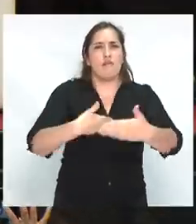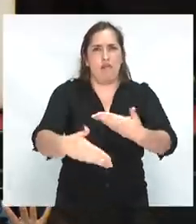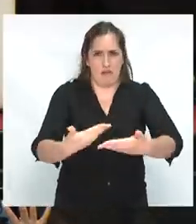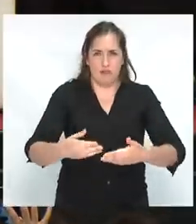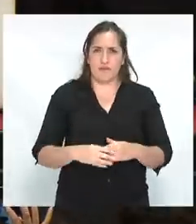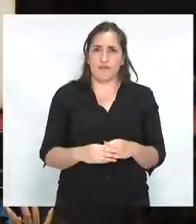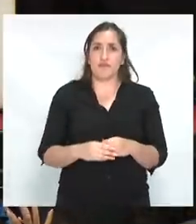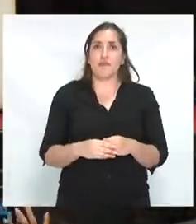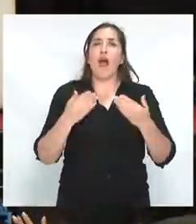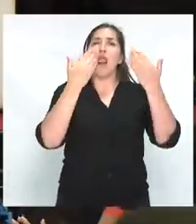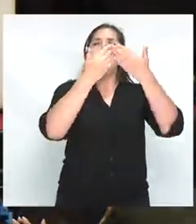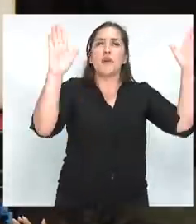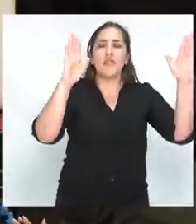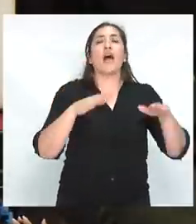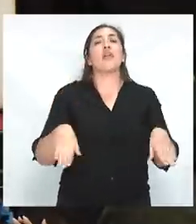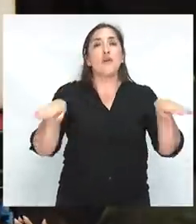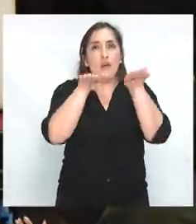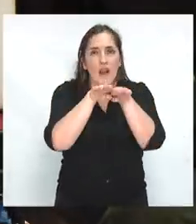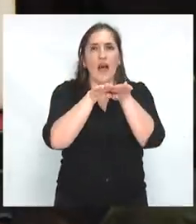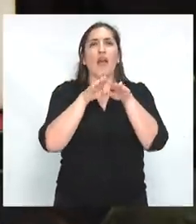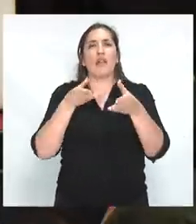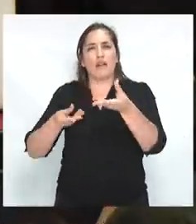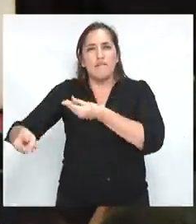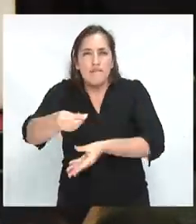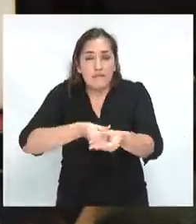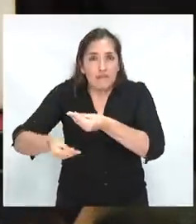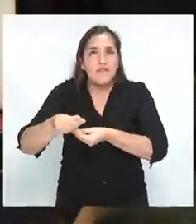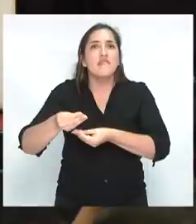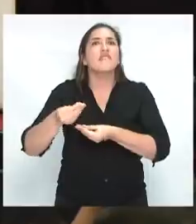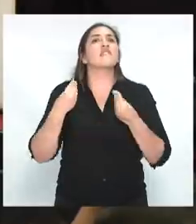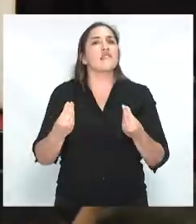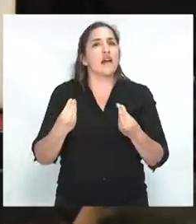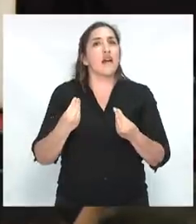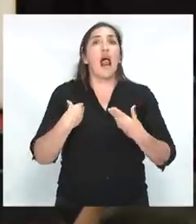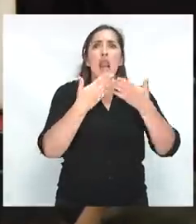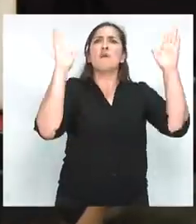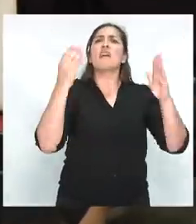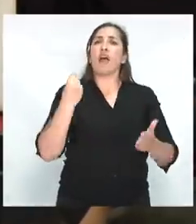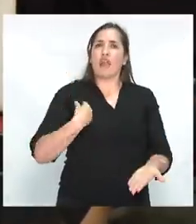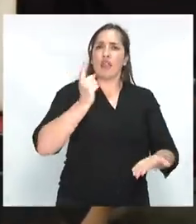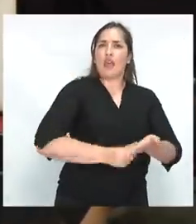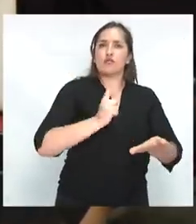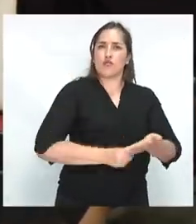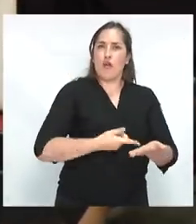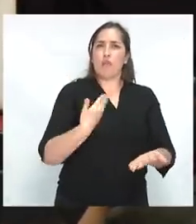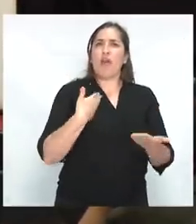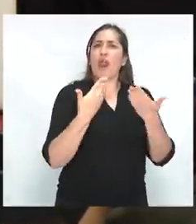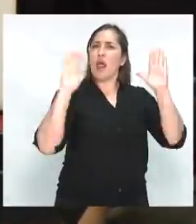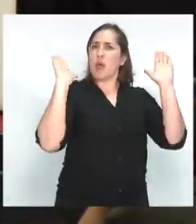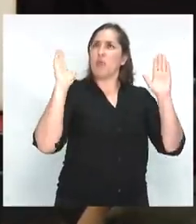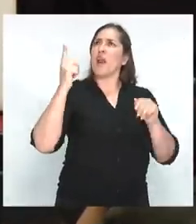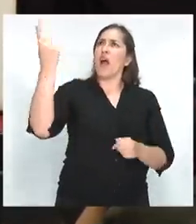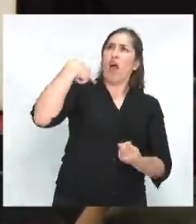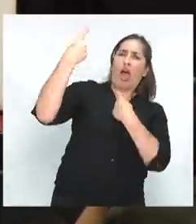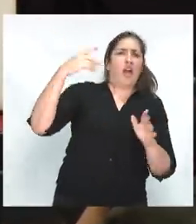Libertad, igualdad, solidaridad es libertad en la toma de decisiones, tomar decisiones sin